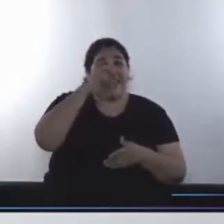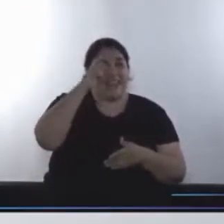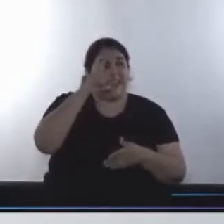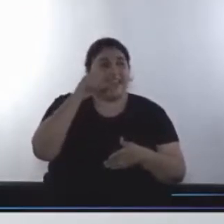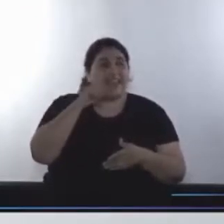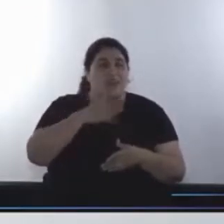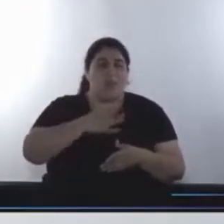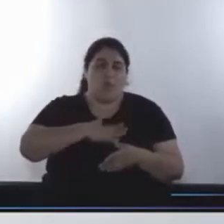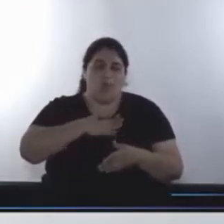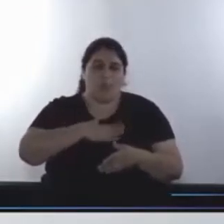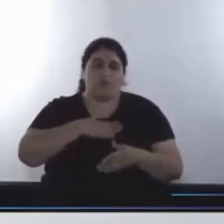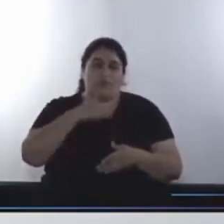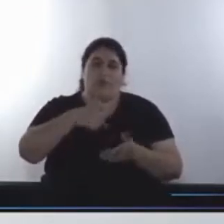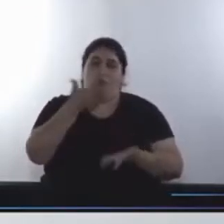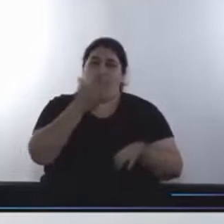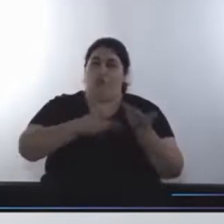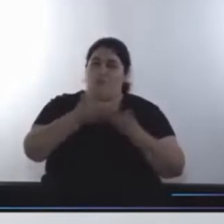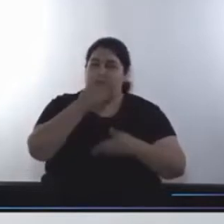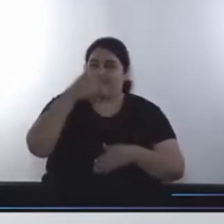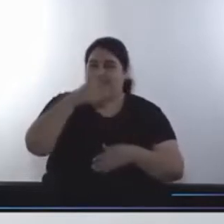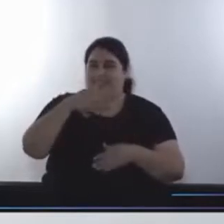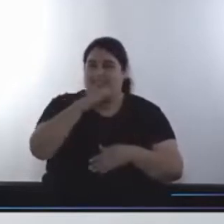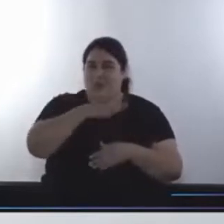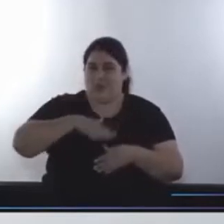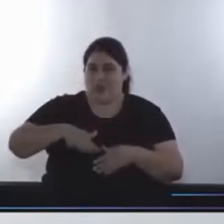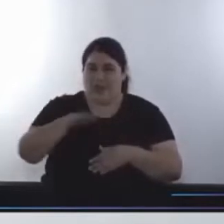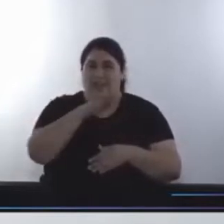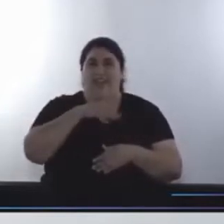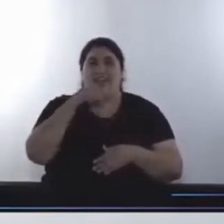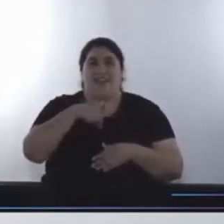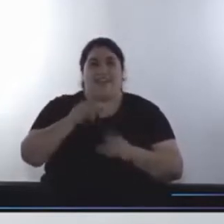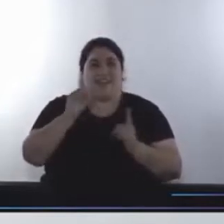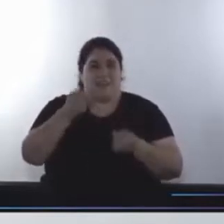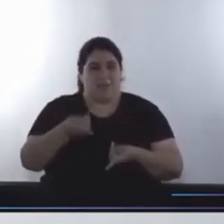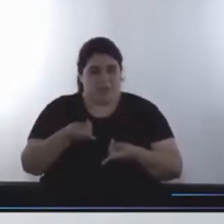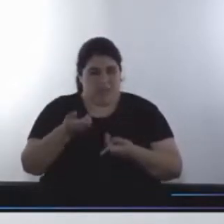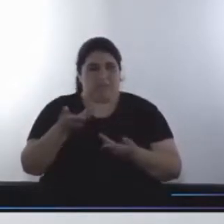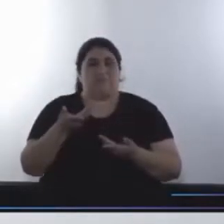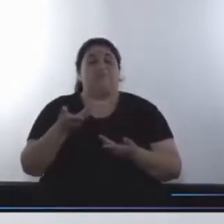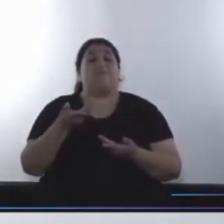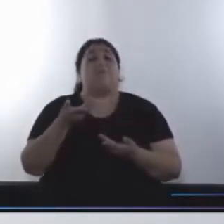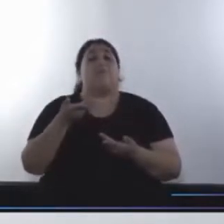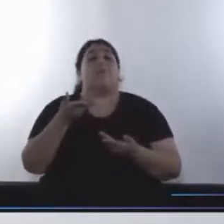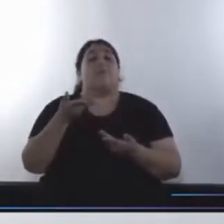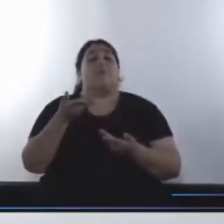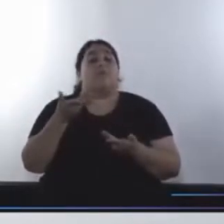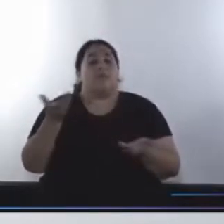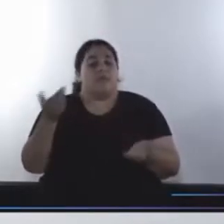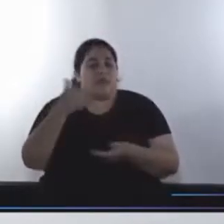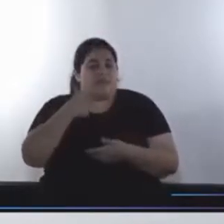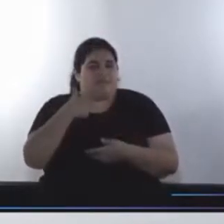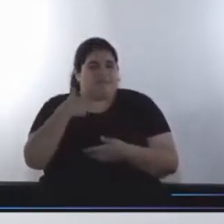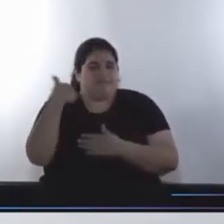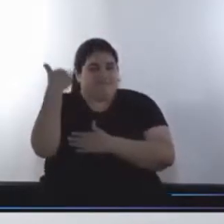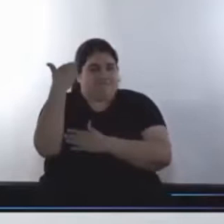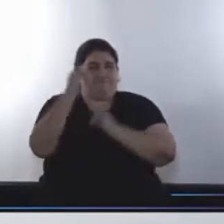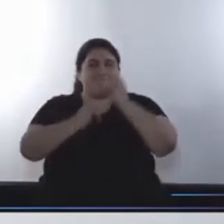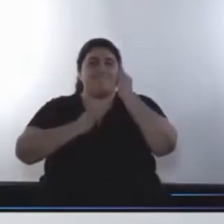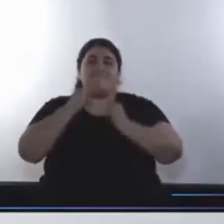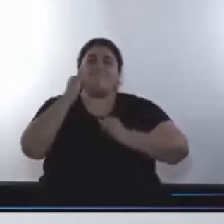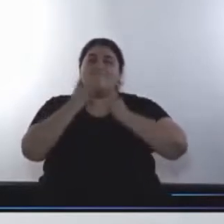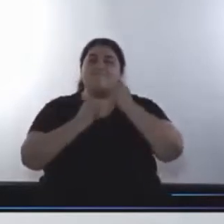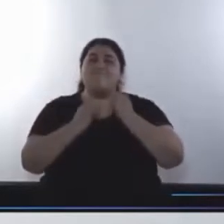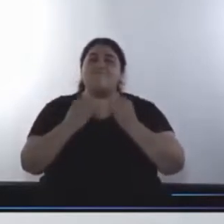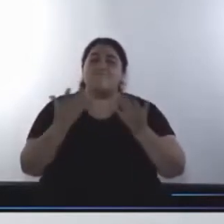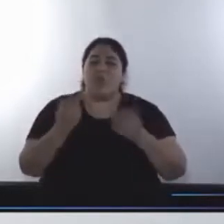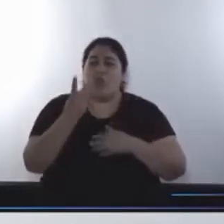compartir este espacio con todos ustedes. Mi exposición se organiza en